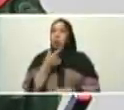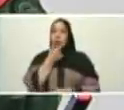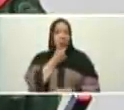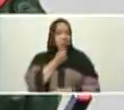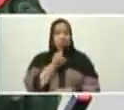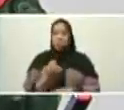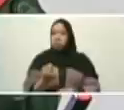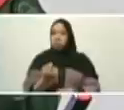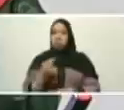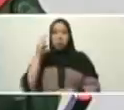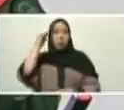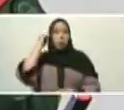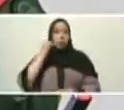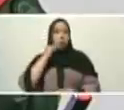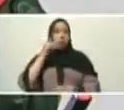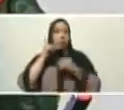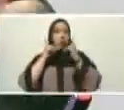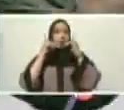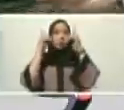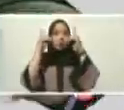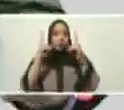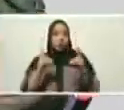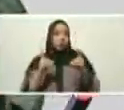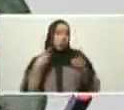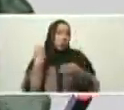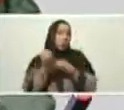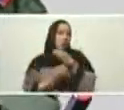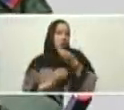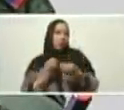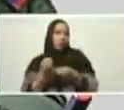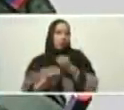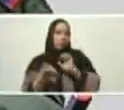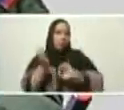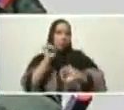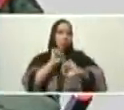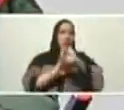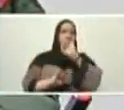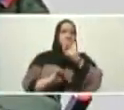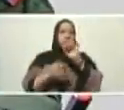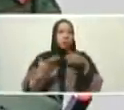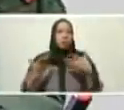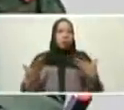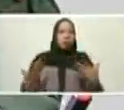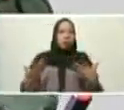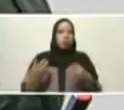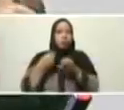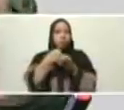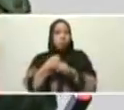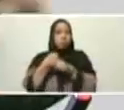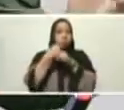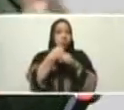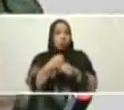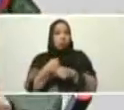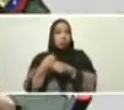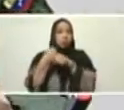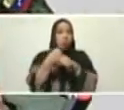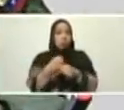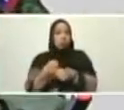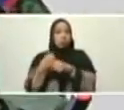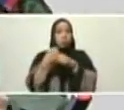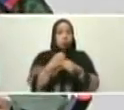Bolívar tomar la decisión, en este caso de Bomboná, que estamos hoy celebrando y conmemorando, digo celebrar porque